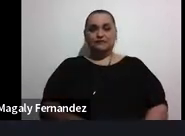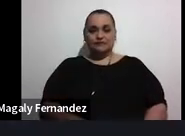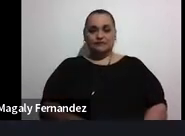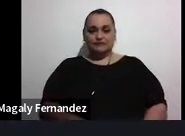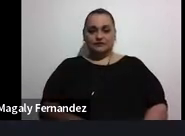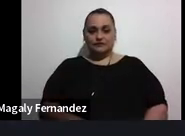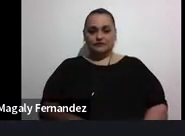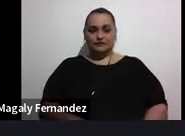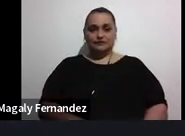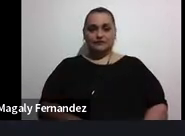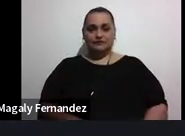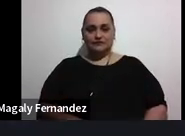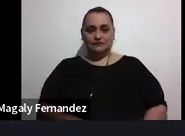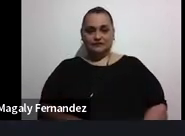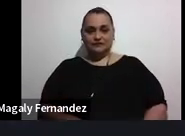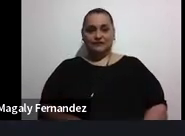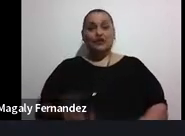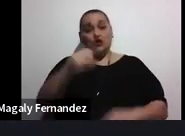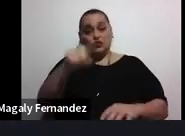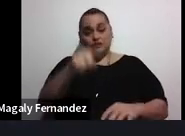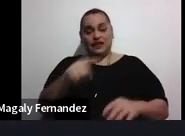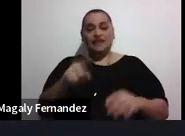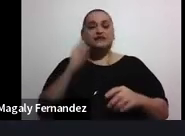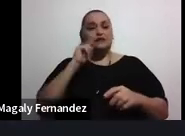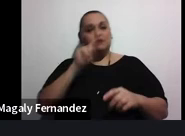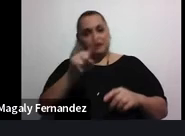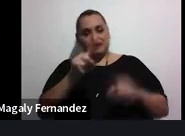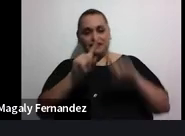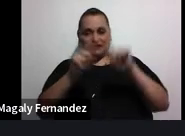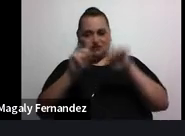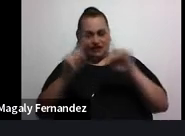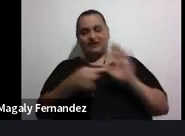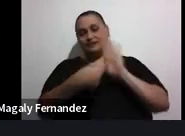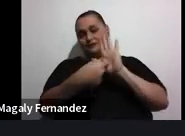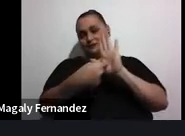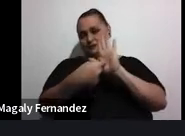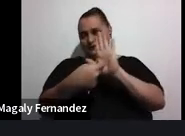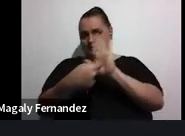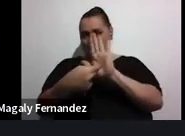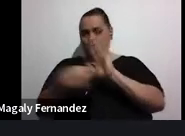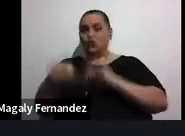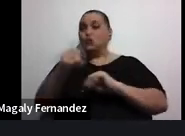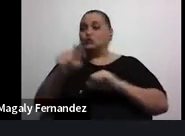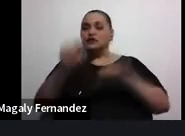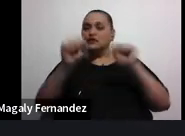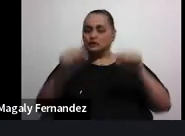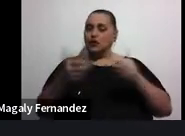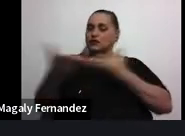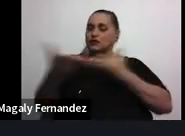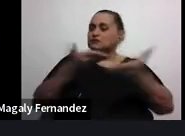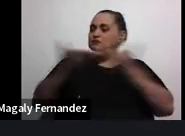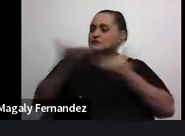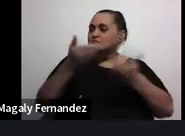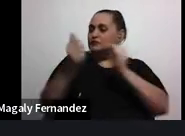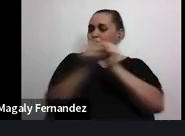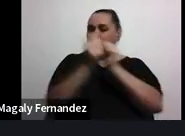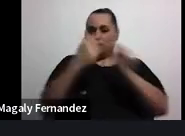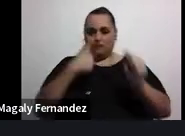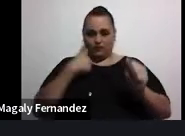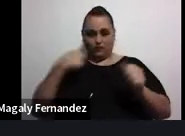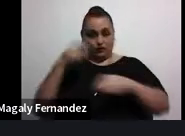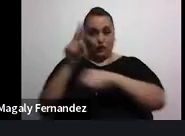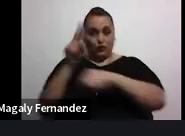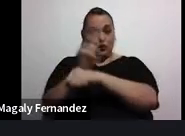Y ustedes les van a ir pasando las diferentes presentaciones con las cuales ustedes van a poder interactuar conmigo. Yo voy a utilizar